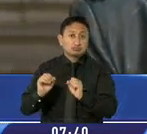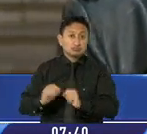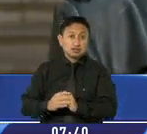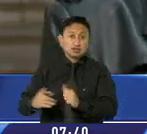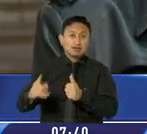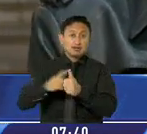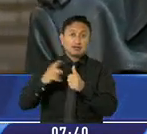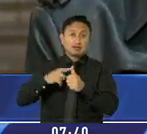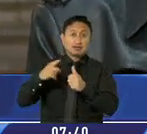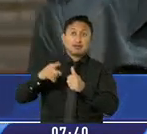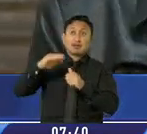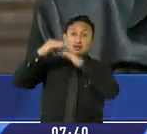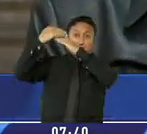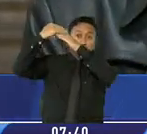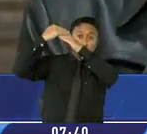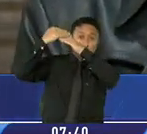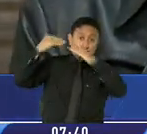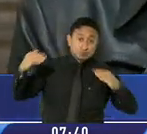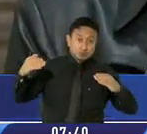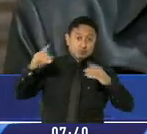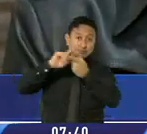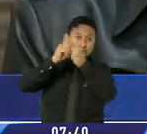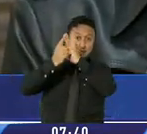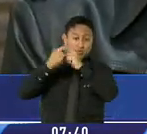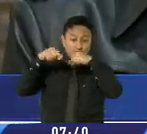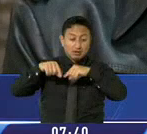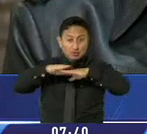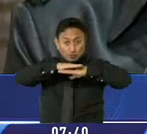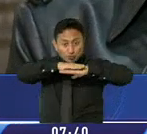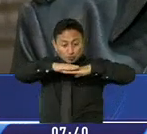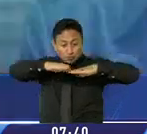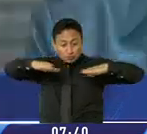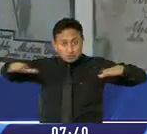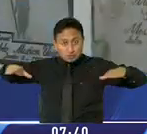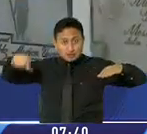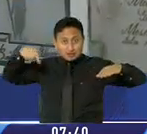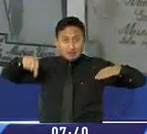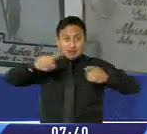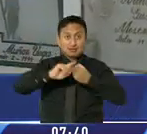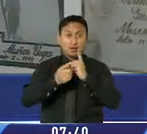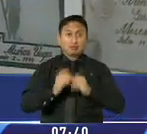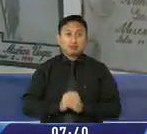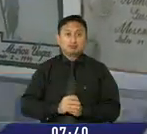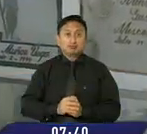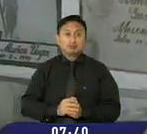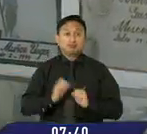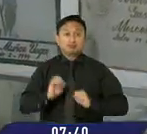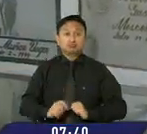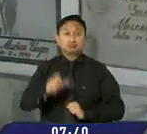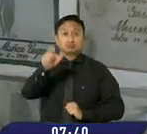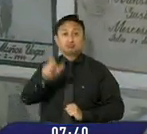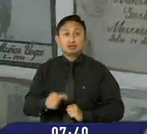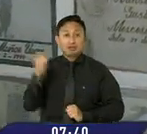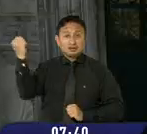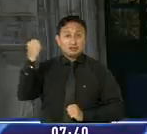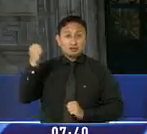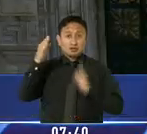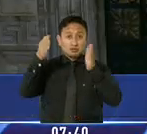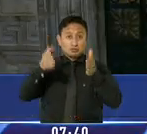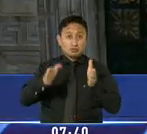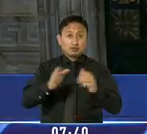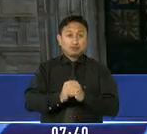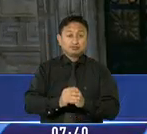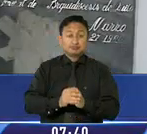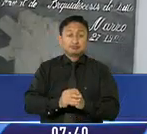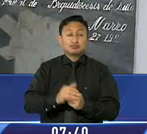contempla tanto el cambio de cubiertas y también de los pisos del ala norte. Los restos de ilustres personajes reposan en la catedral. Antonio